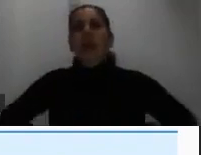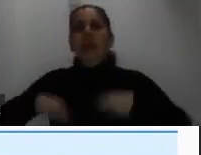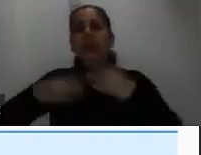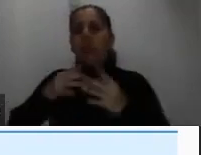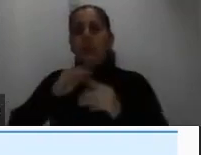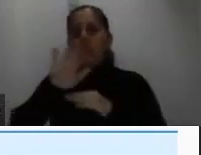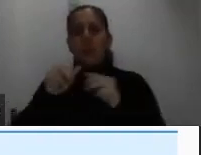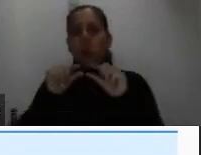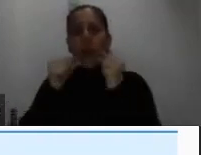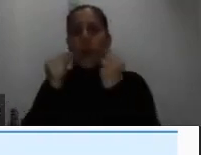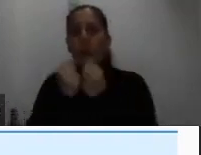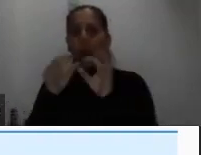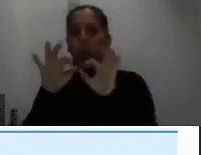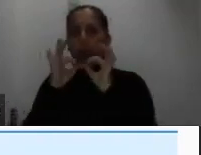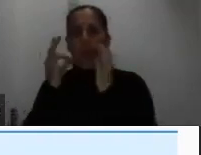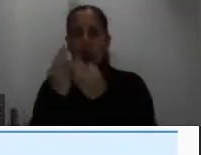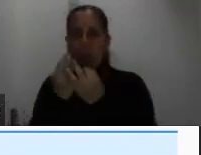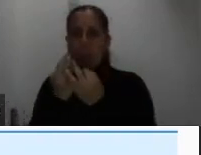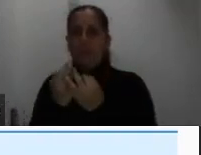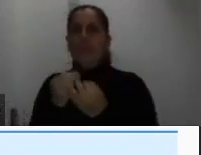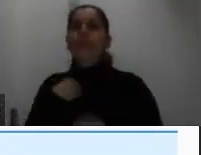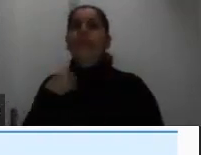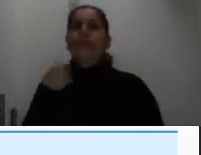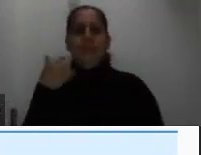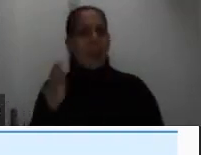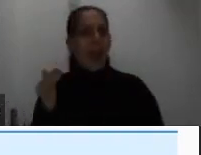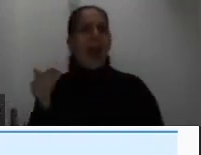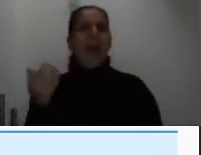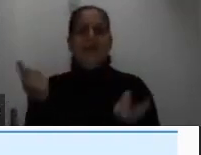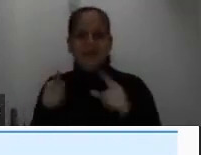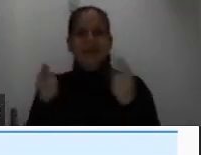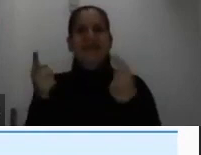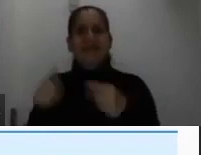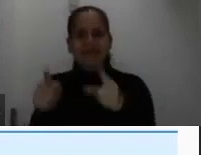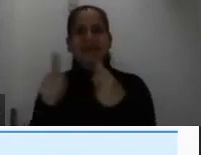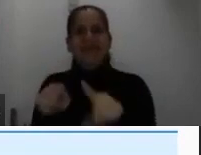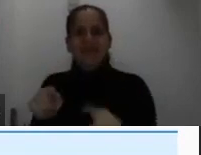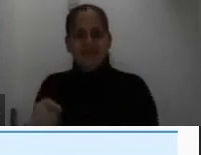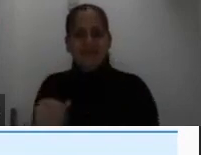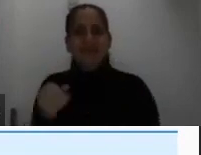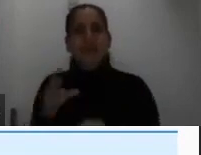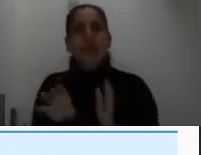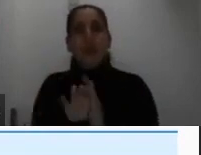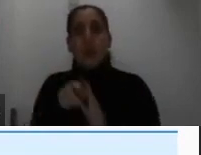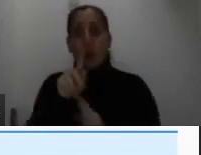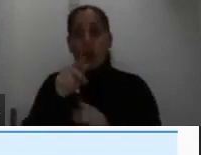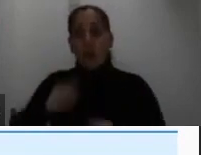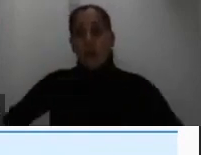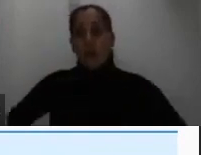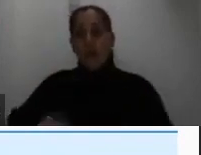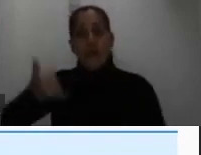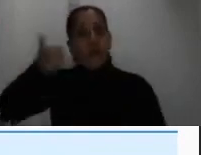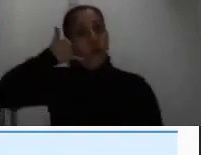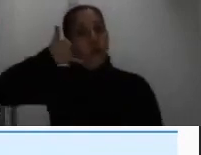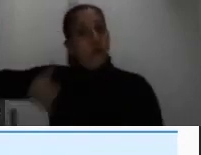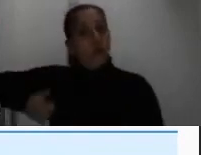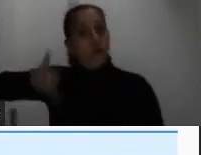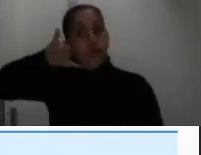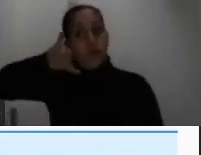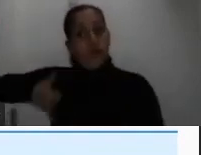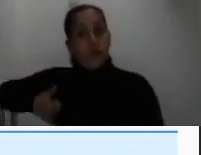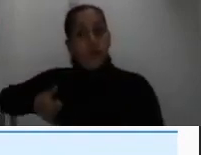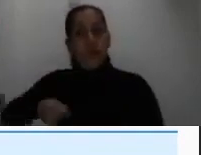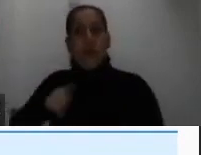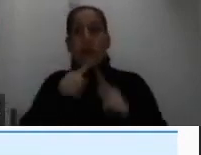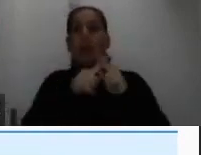el grupo familiar. Nos pasa mucho que aquí está el tipo de gasto del celular y a veces la persona solicitante